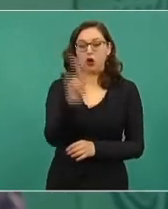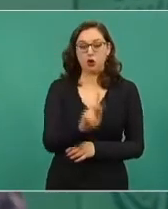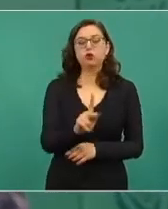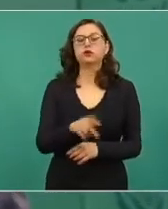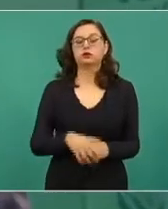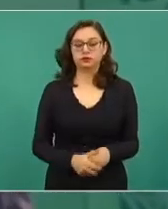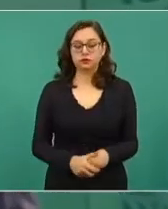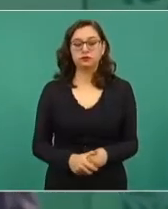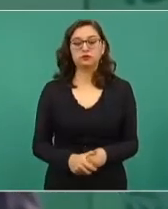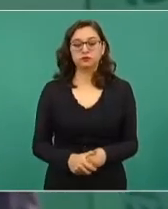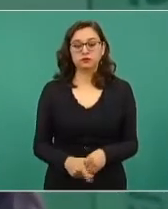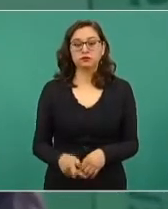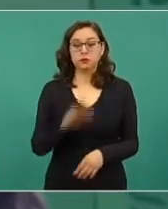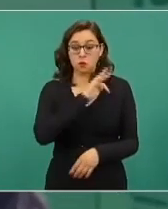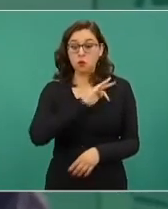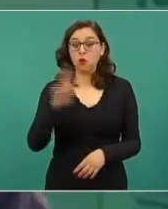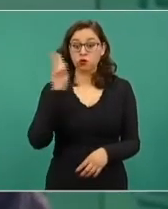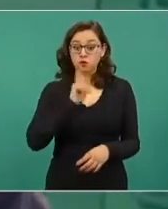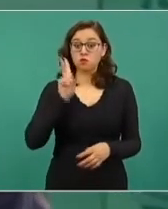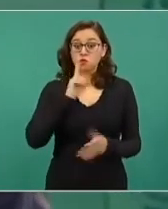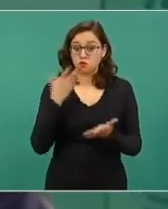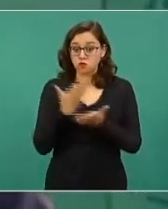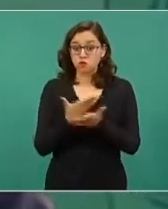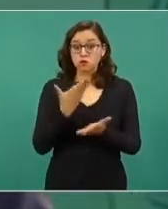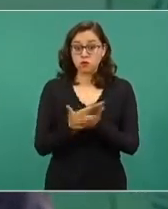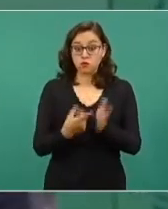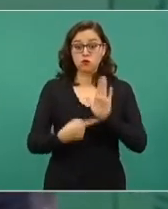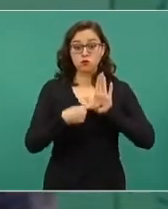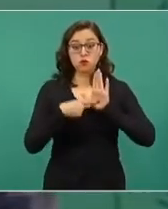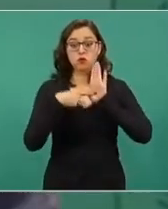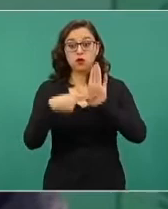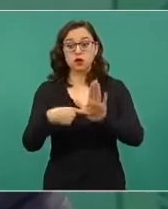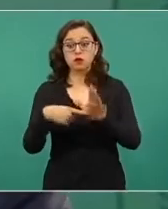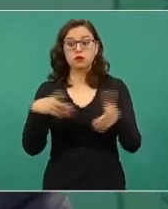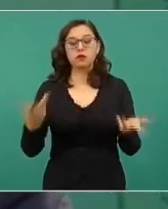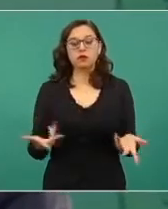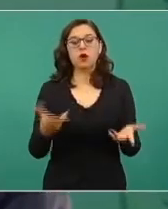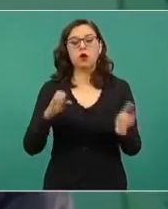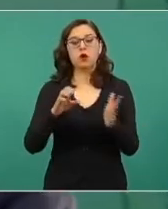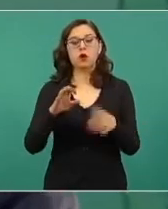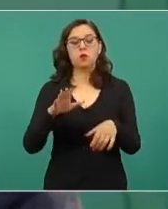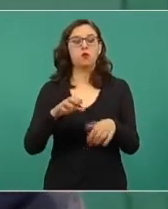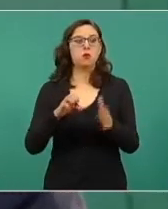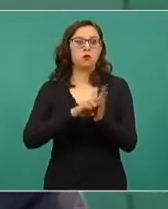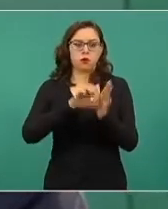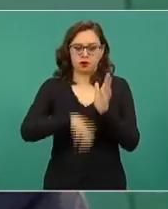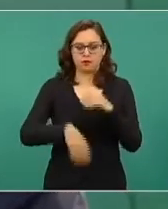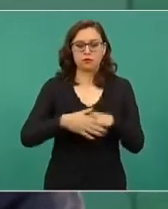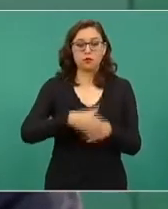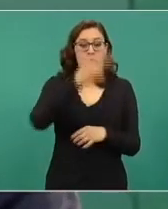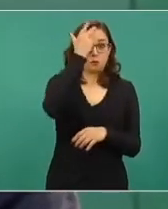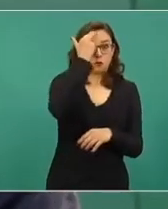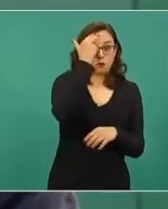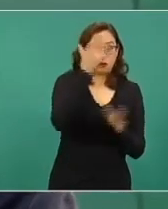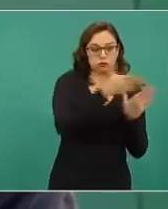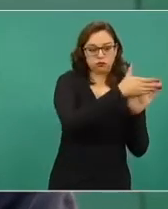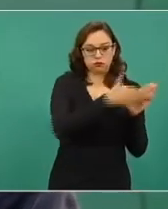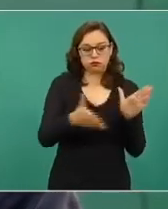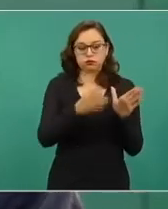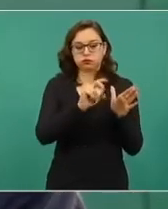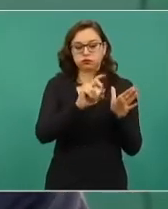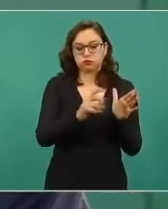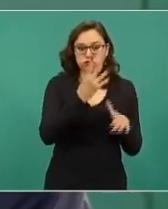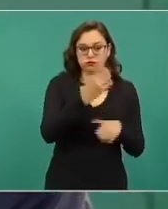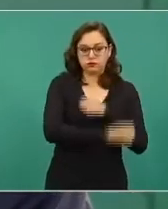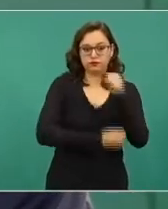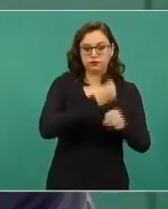puedo probarlo. Para empezar, el porfiriato fueron 34 años, esto duró 36